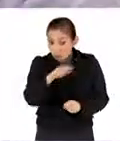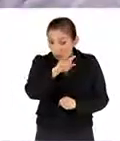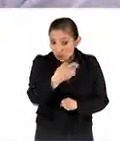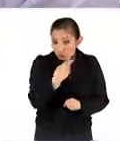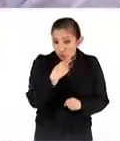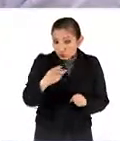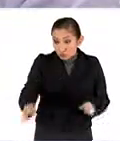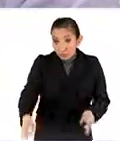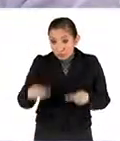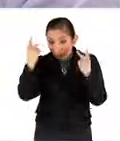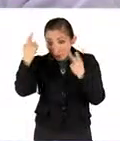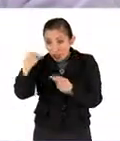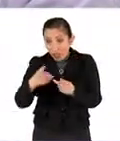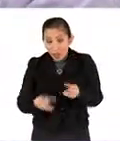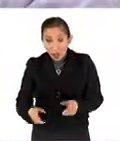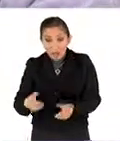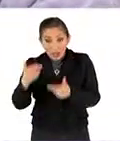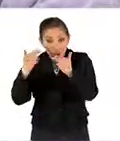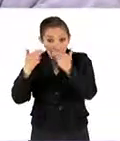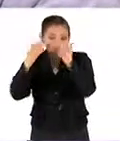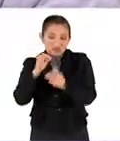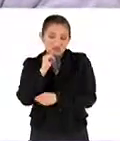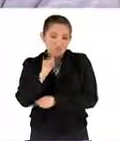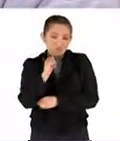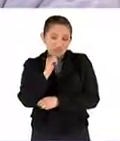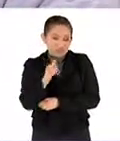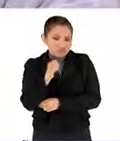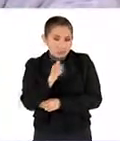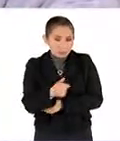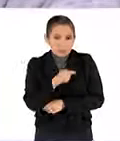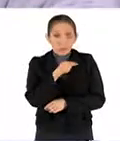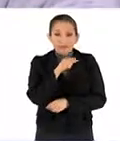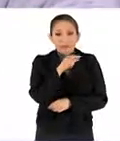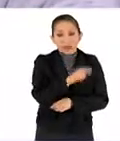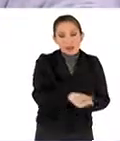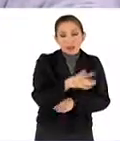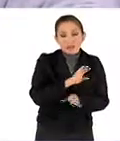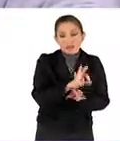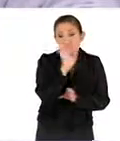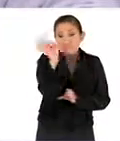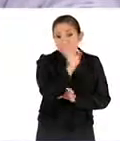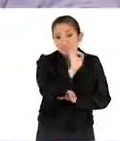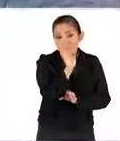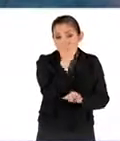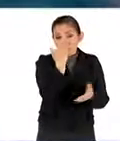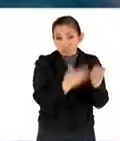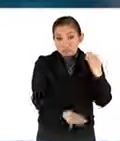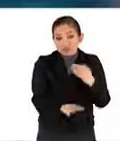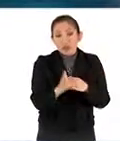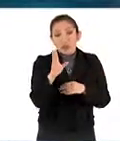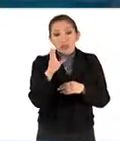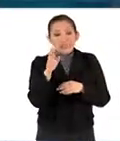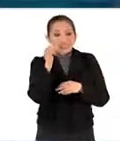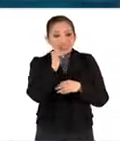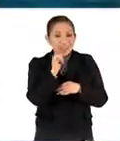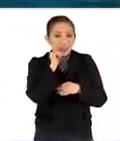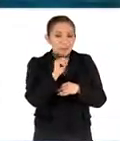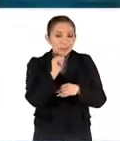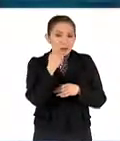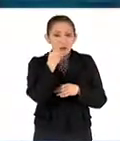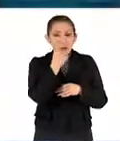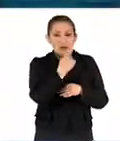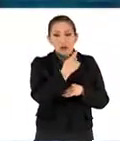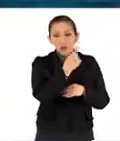un uso comercial. Incluso la posibilidad de éxito normalmente anda de